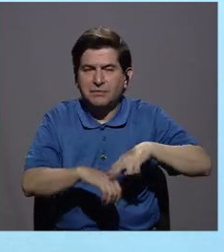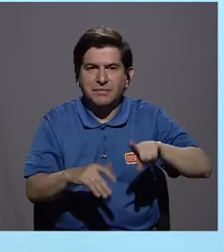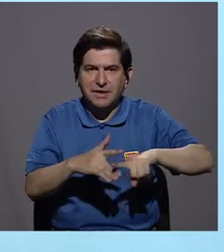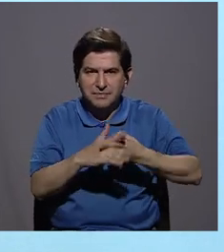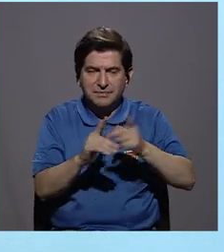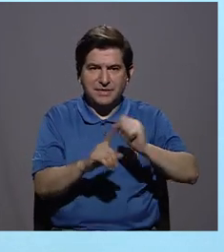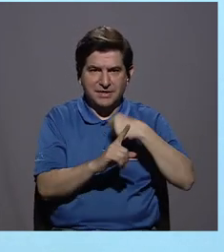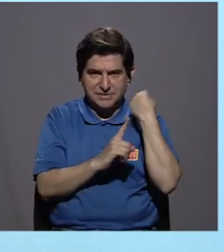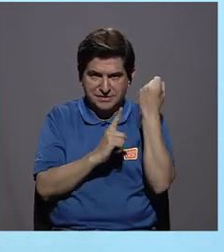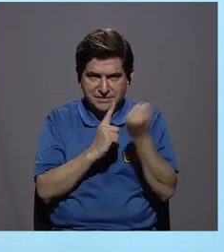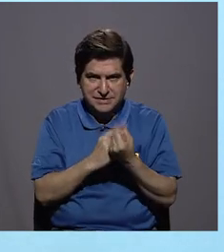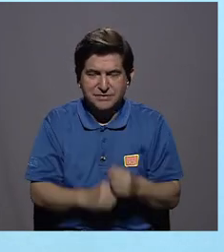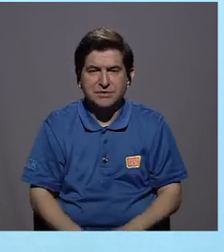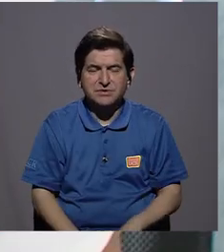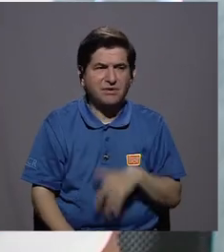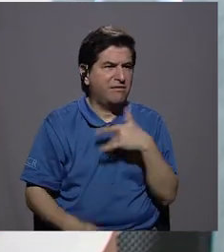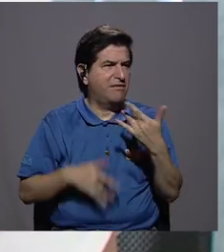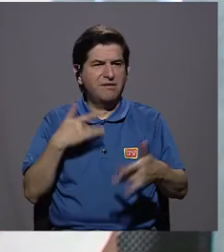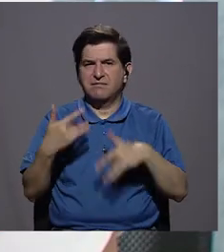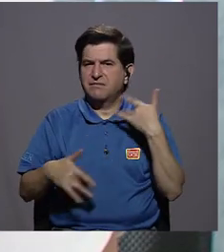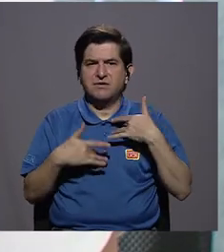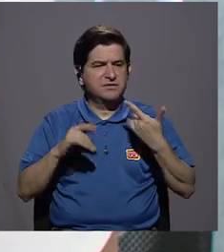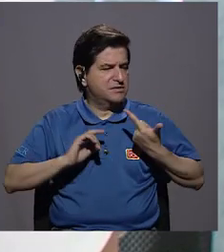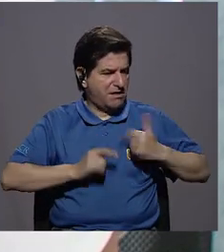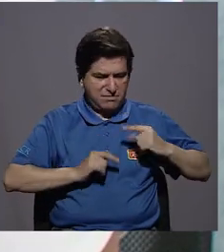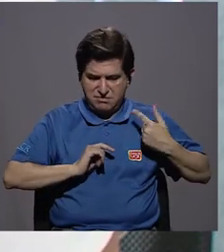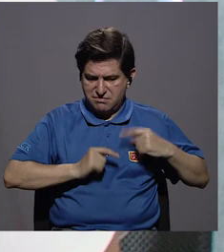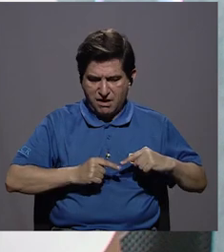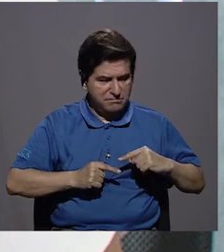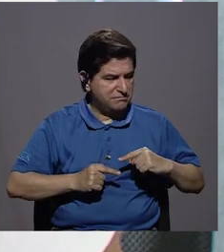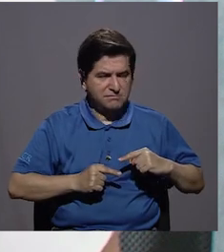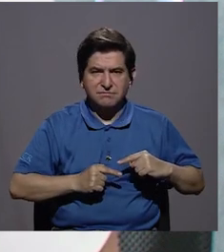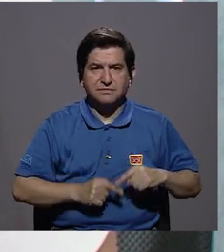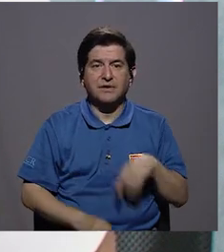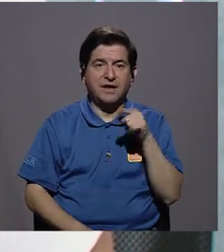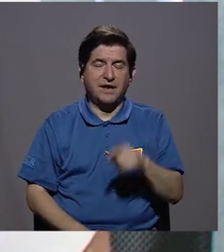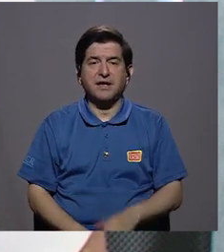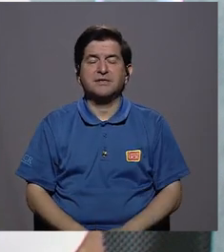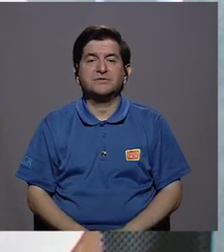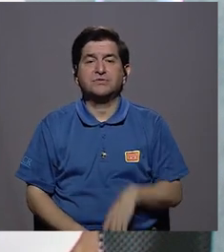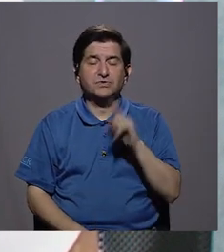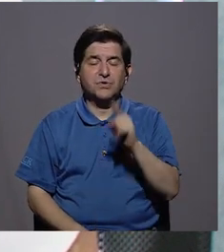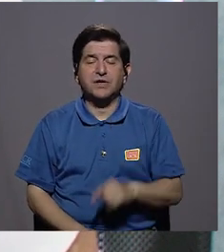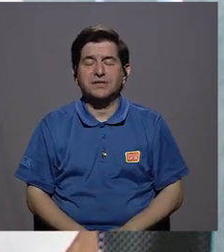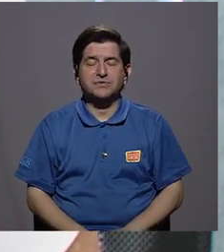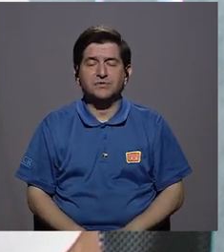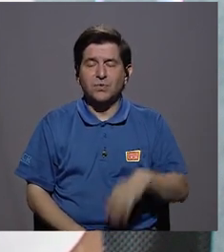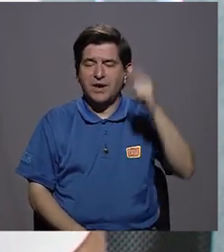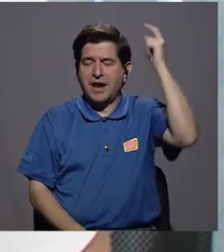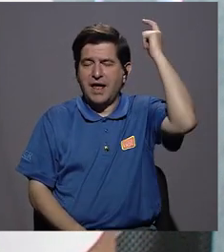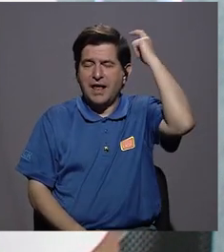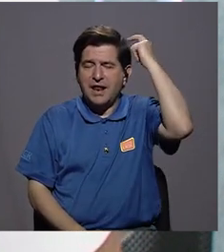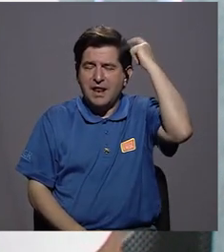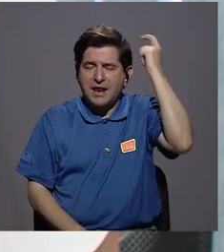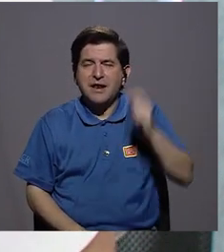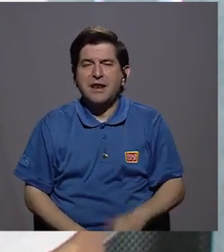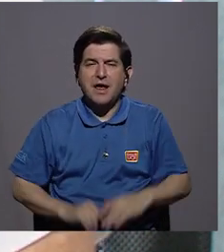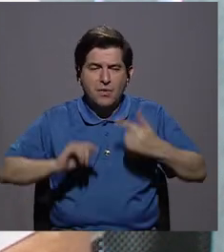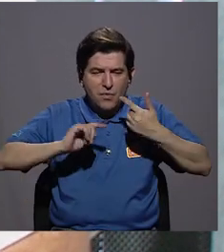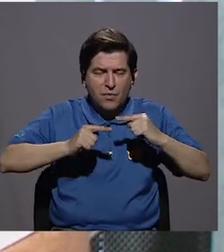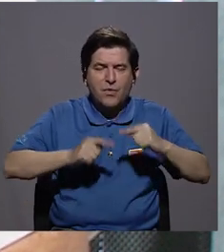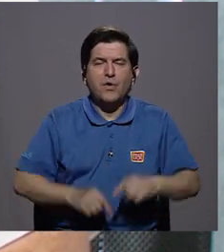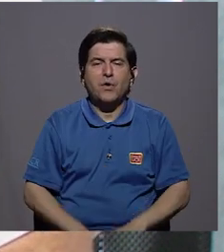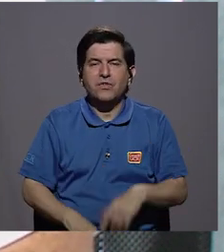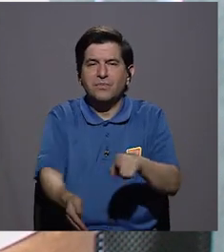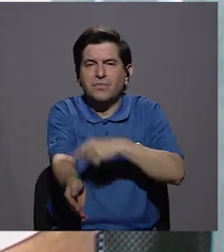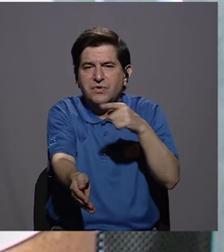empiezan con situaciones de no sentir dolor. Una cuestión que se llama neuropatía diabética. Empiezan con heridas en